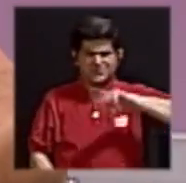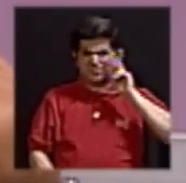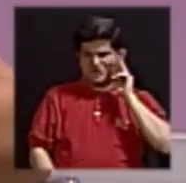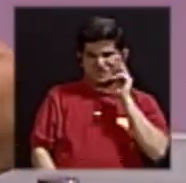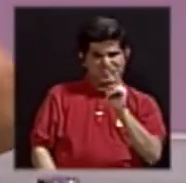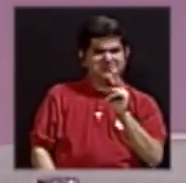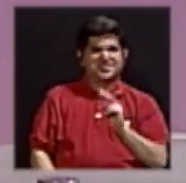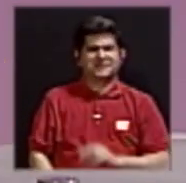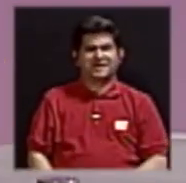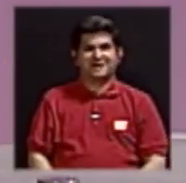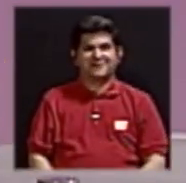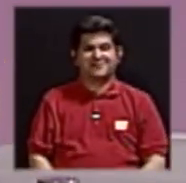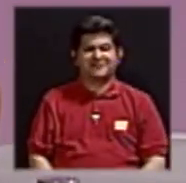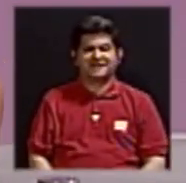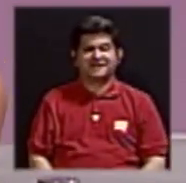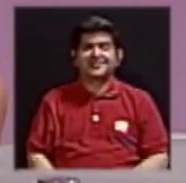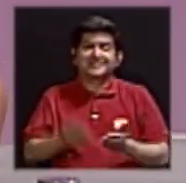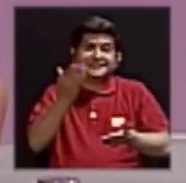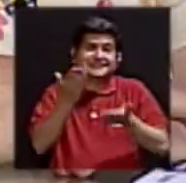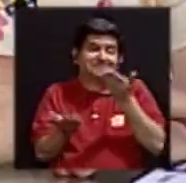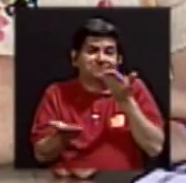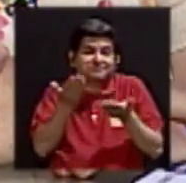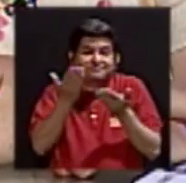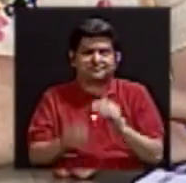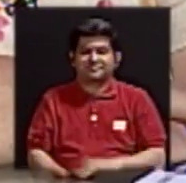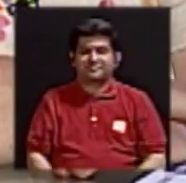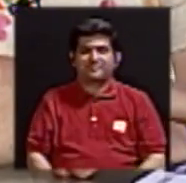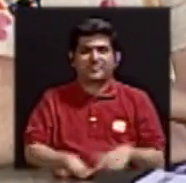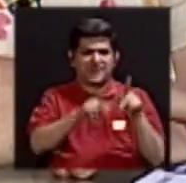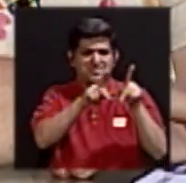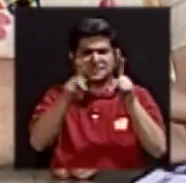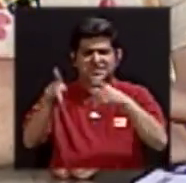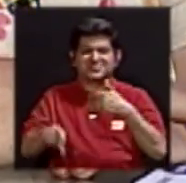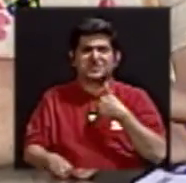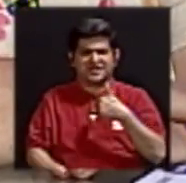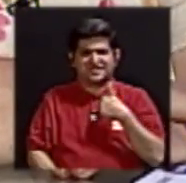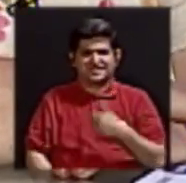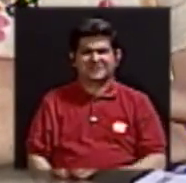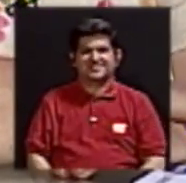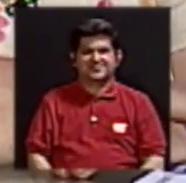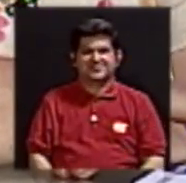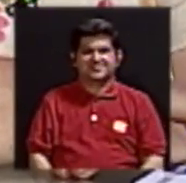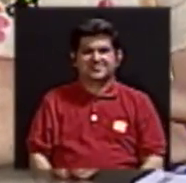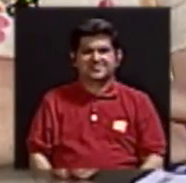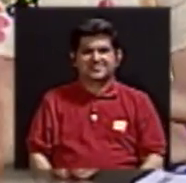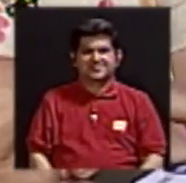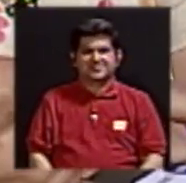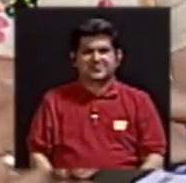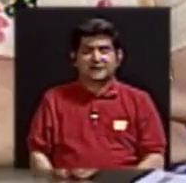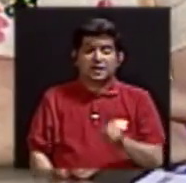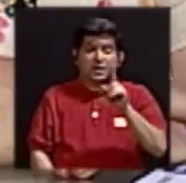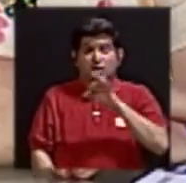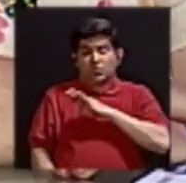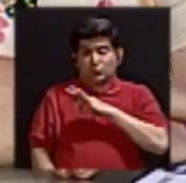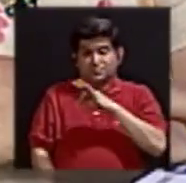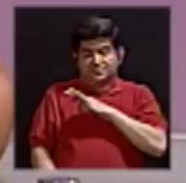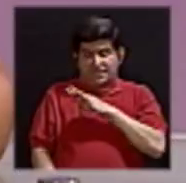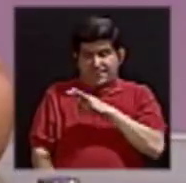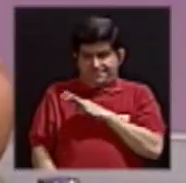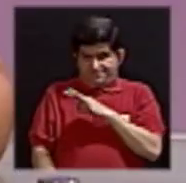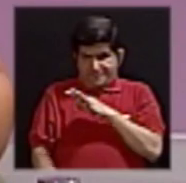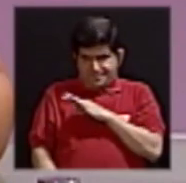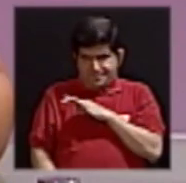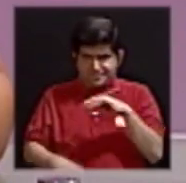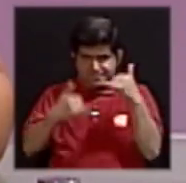también, tal vez como que sean personas que tienen un beneficio,